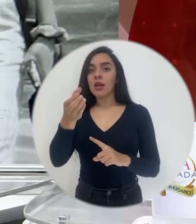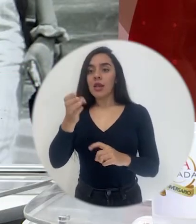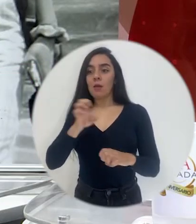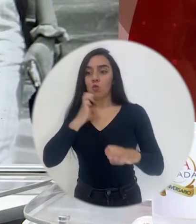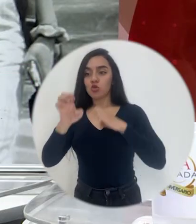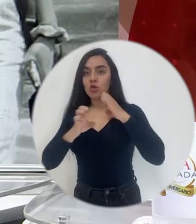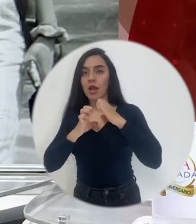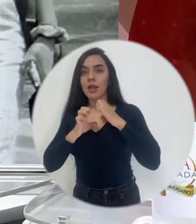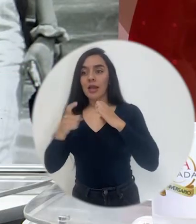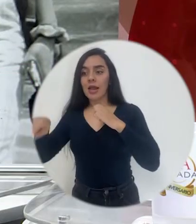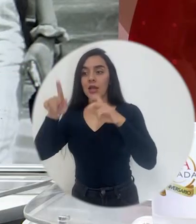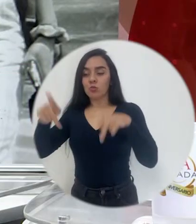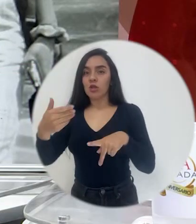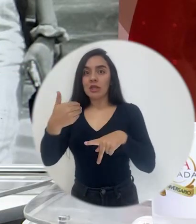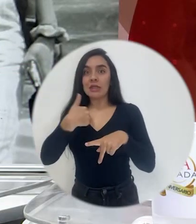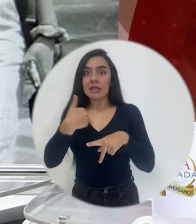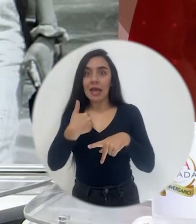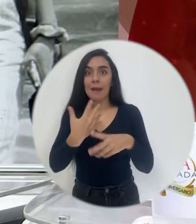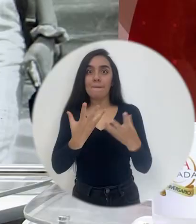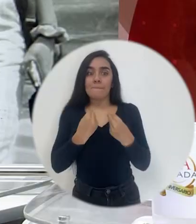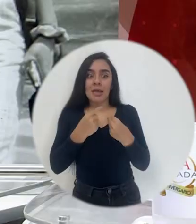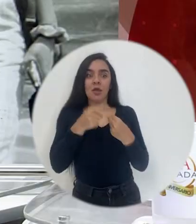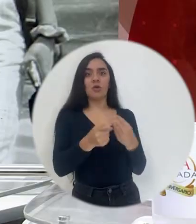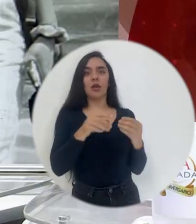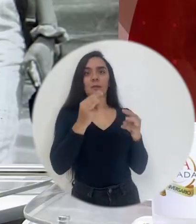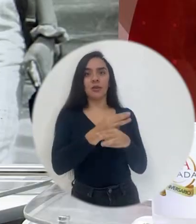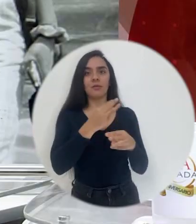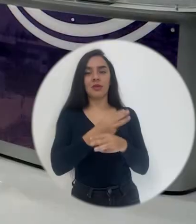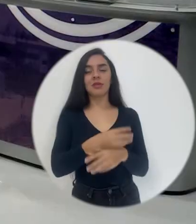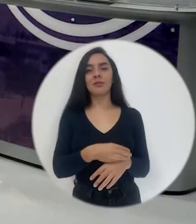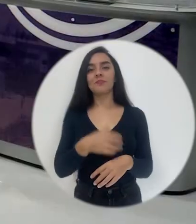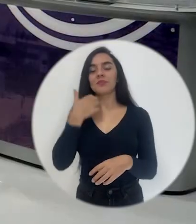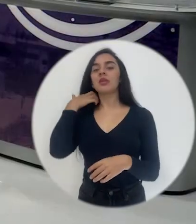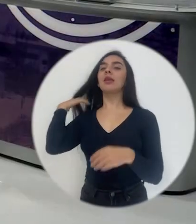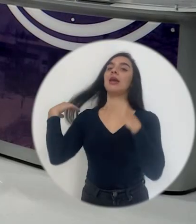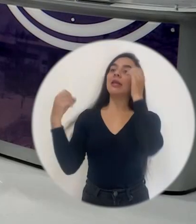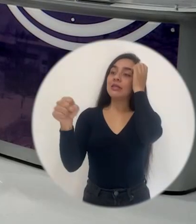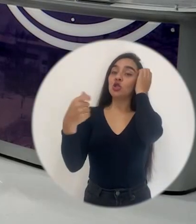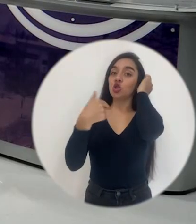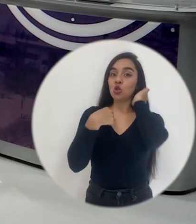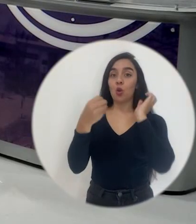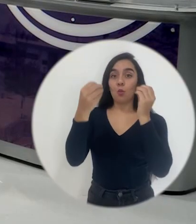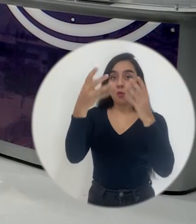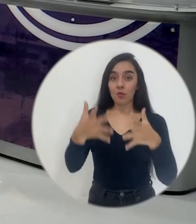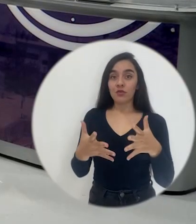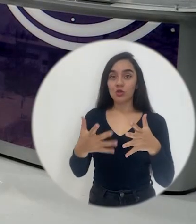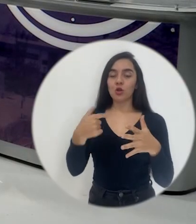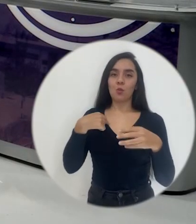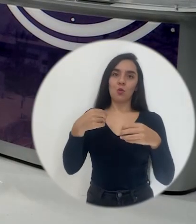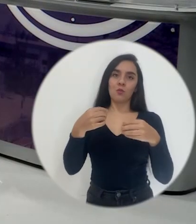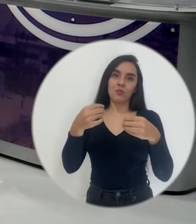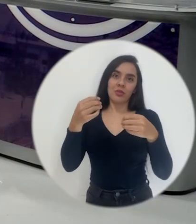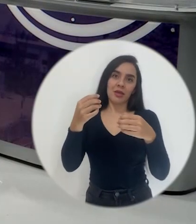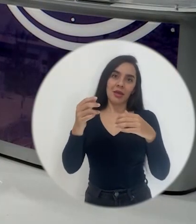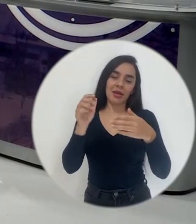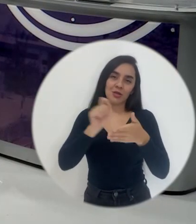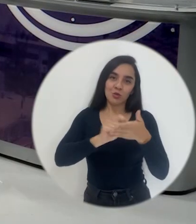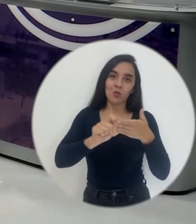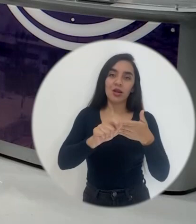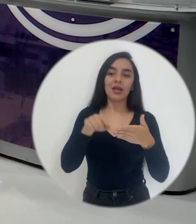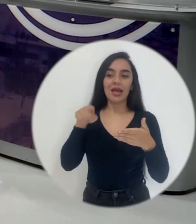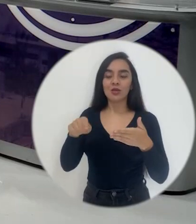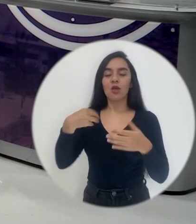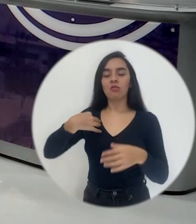tiene la gente a la matemática. Bueno, yo como formadora de docentes de primaria, es un reto que me enfrento todos